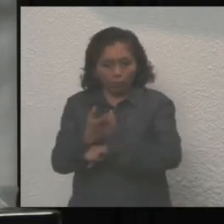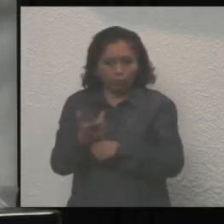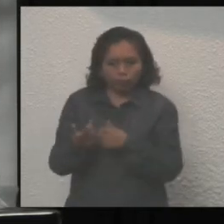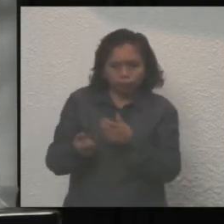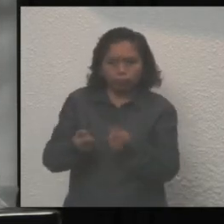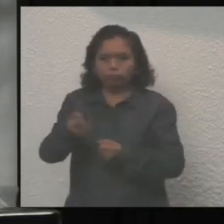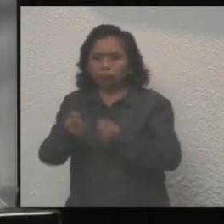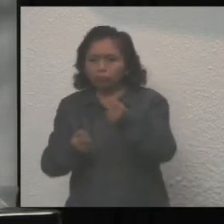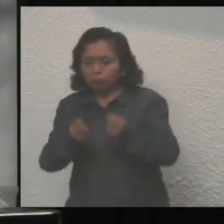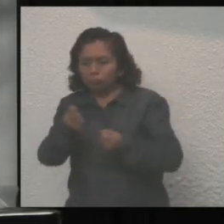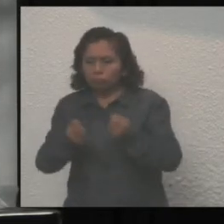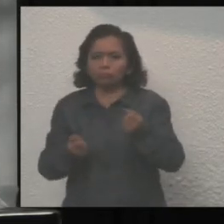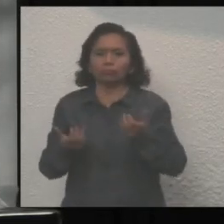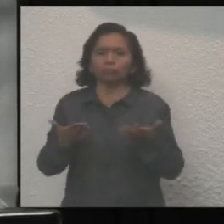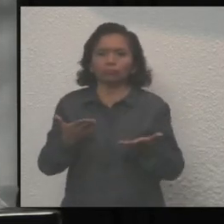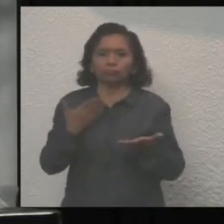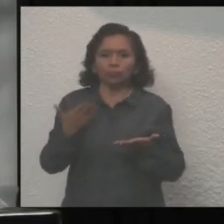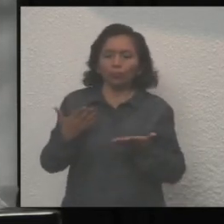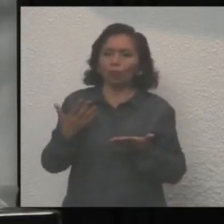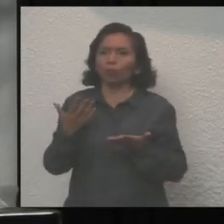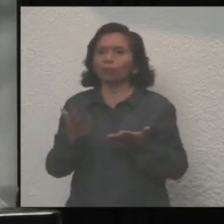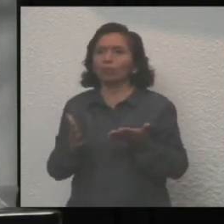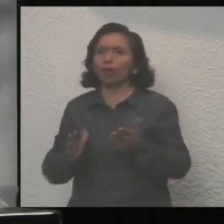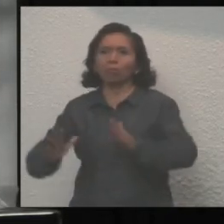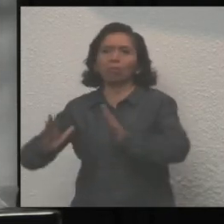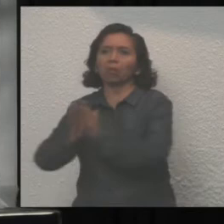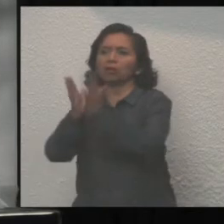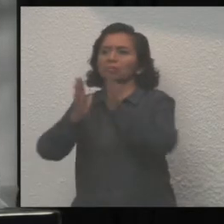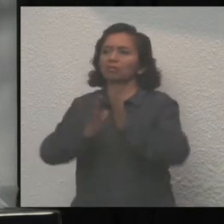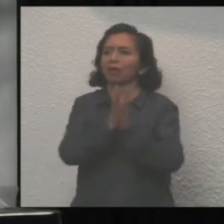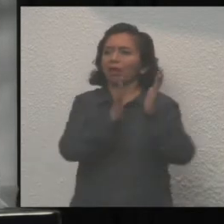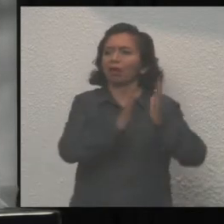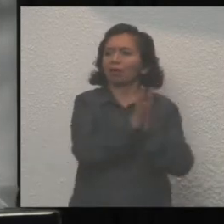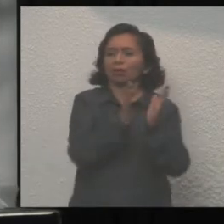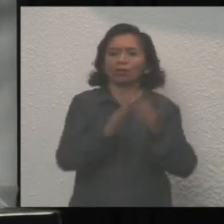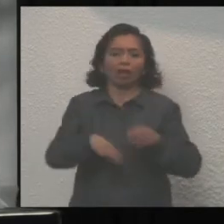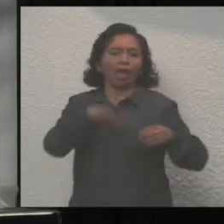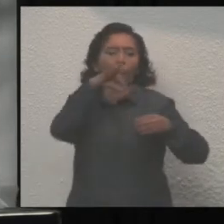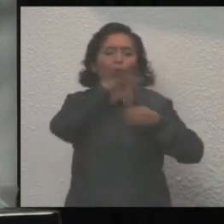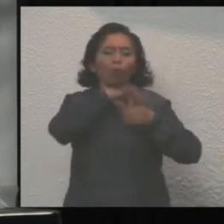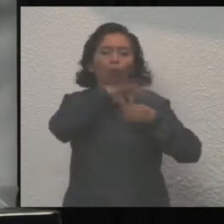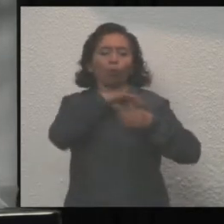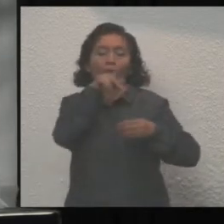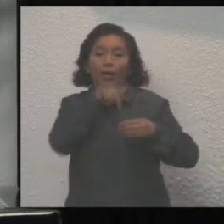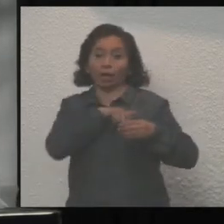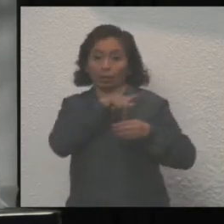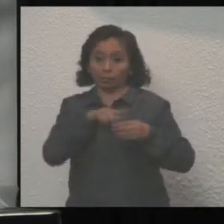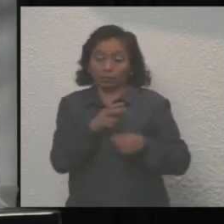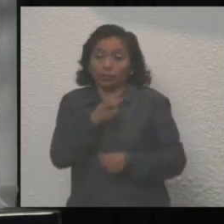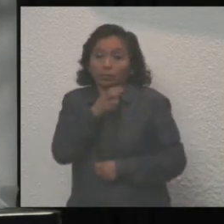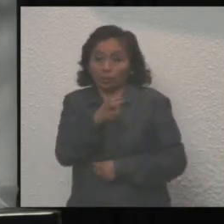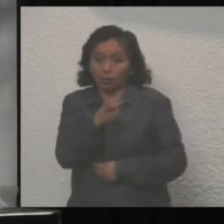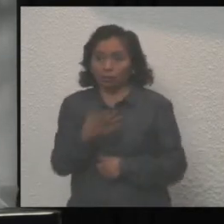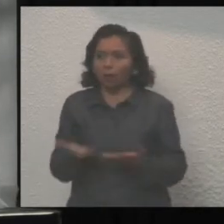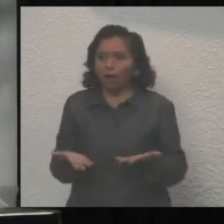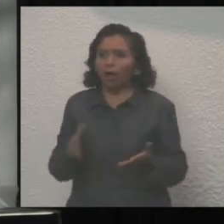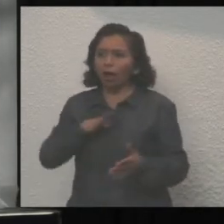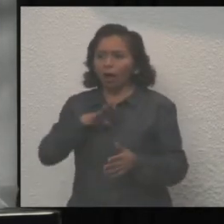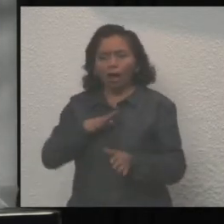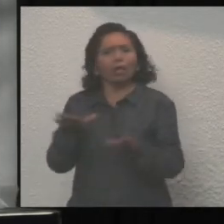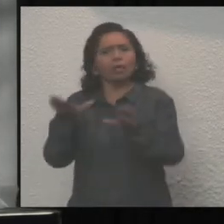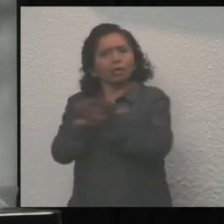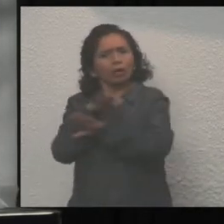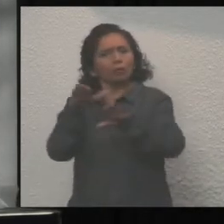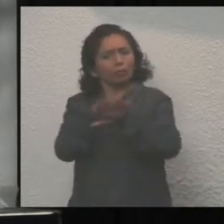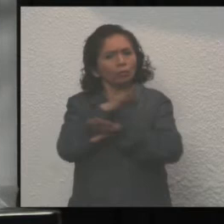y no se dedicó a participar en las elecciones. Resultado de ello son los cambios que han habido